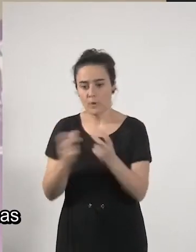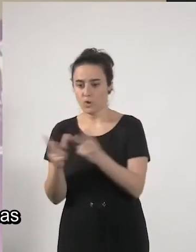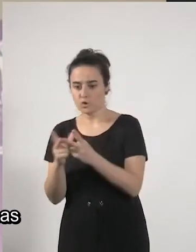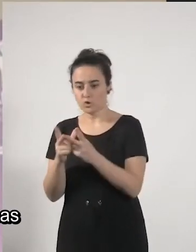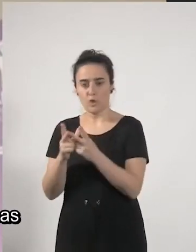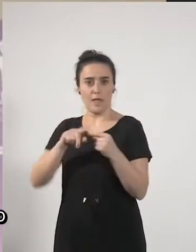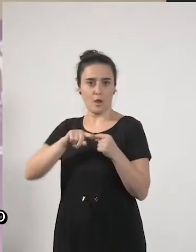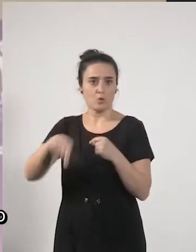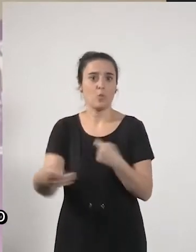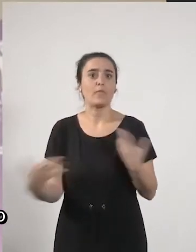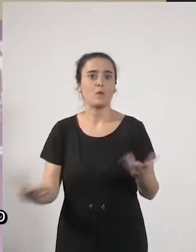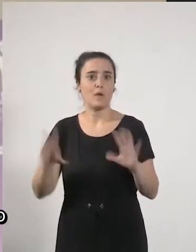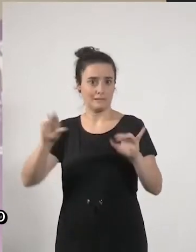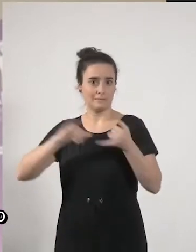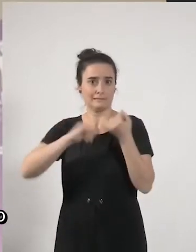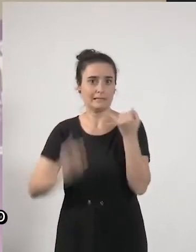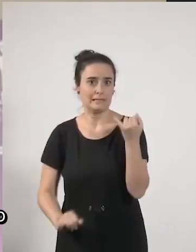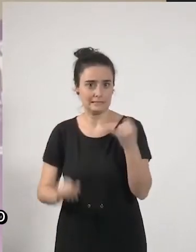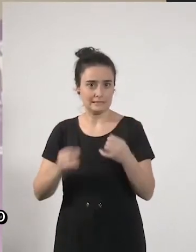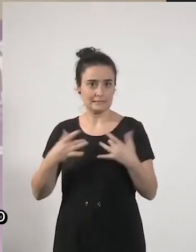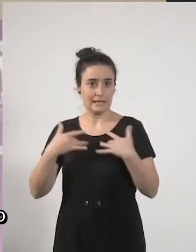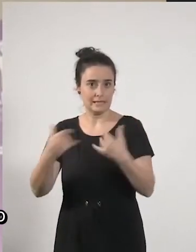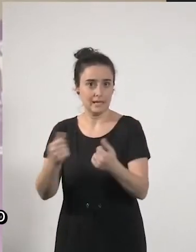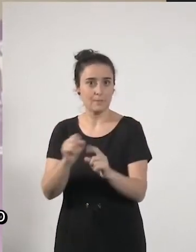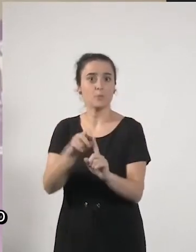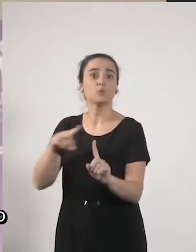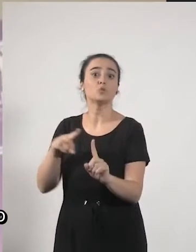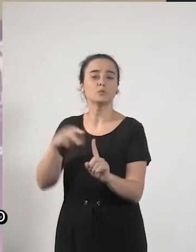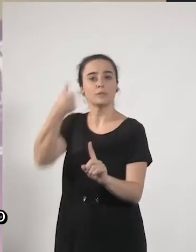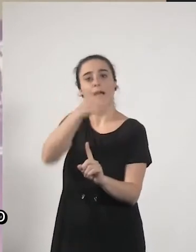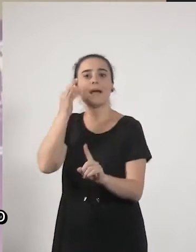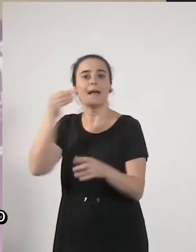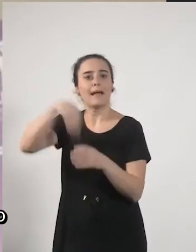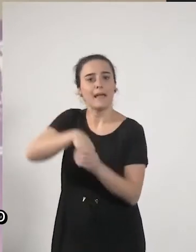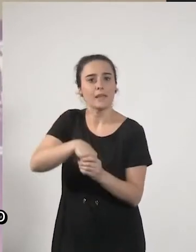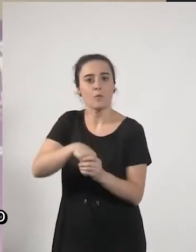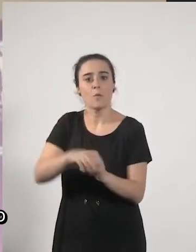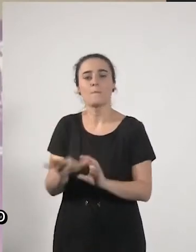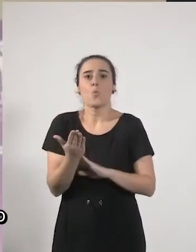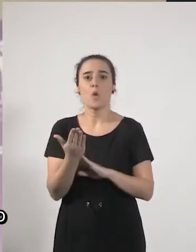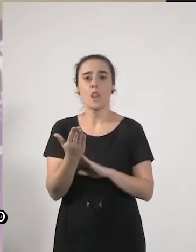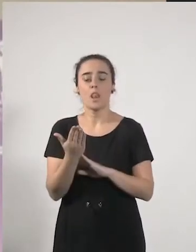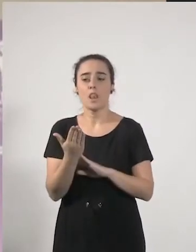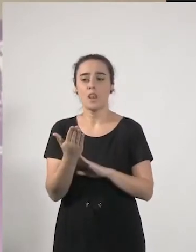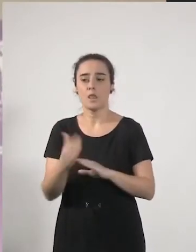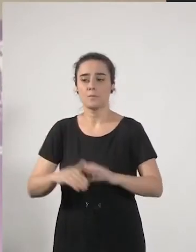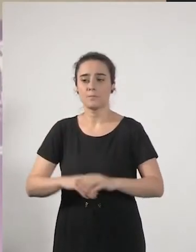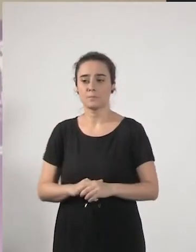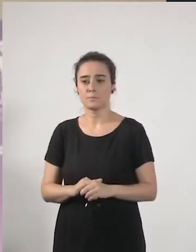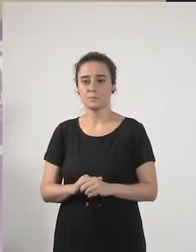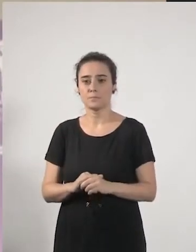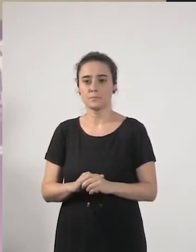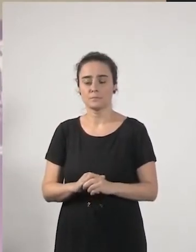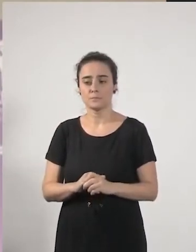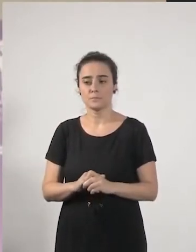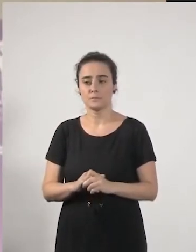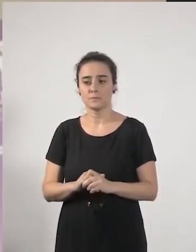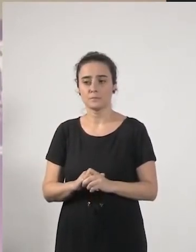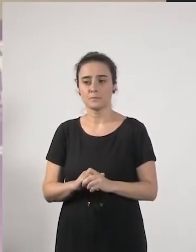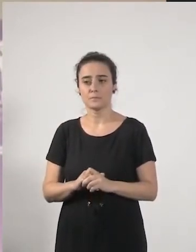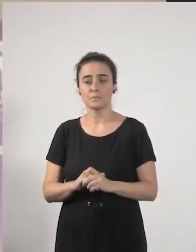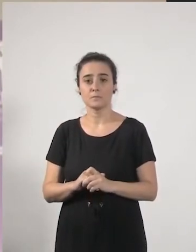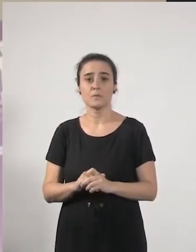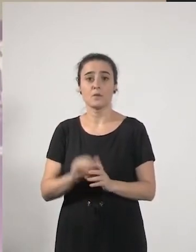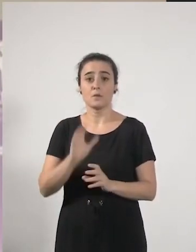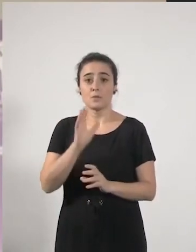crisis sanitaria desde el punto de vista de género y qué es lo que plantea la actualdad que se está viendo